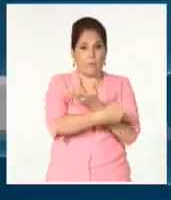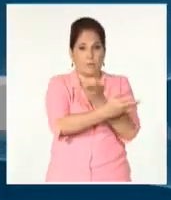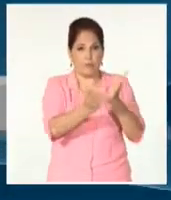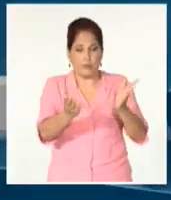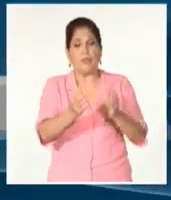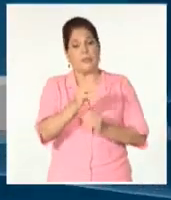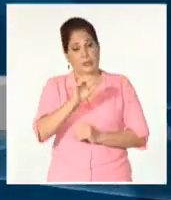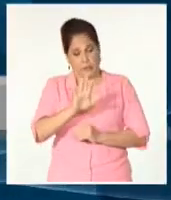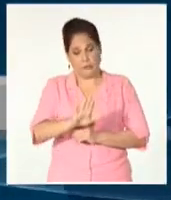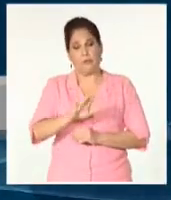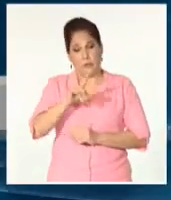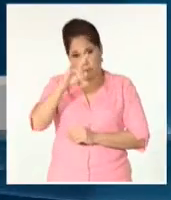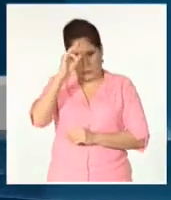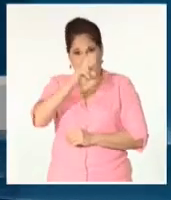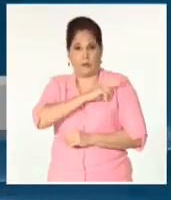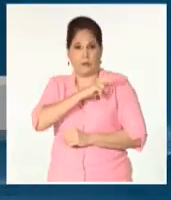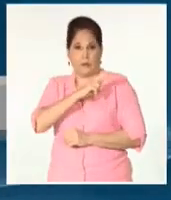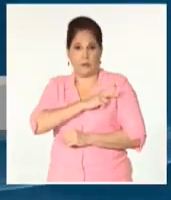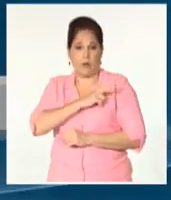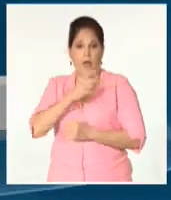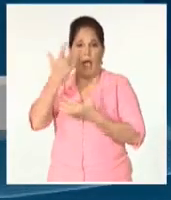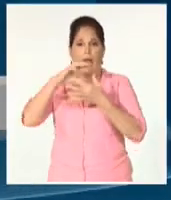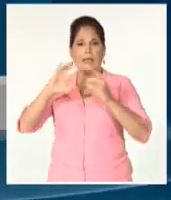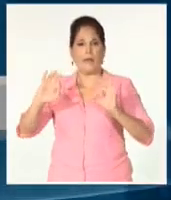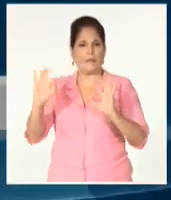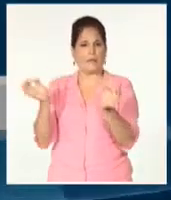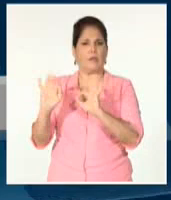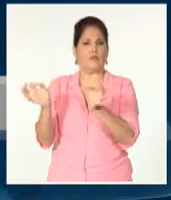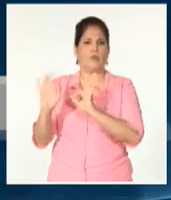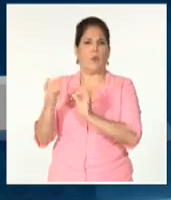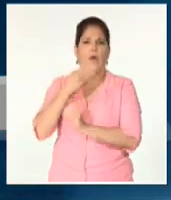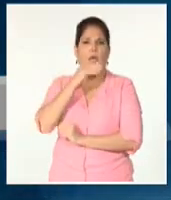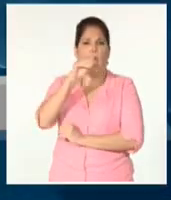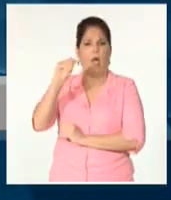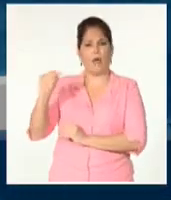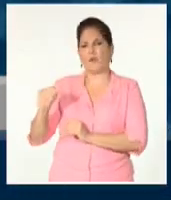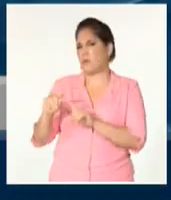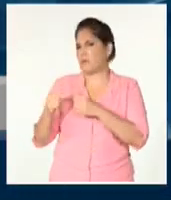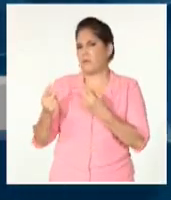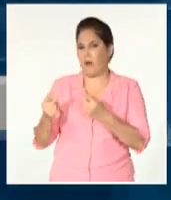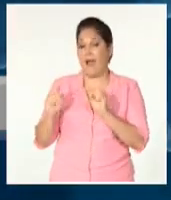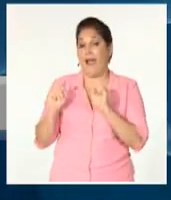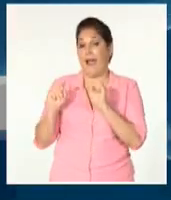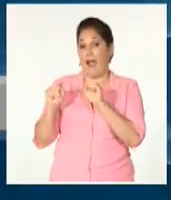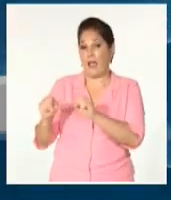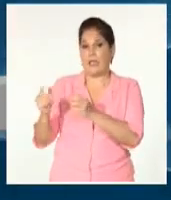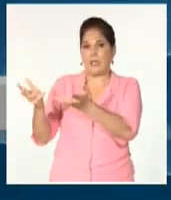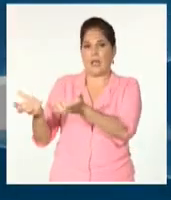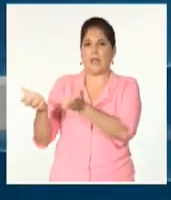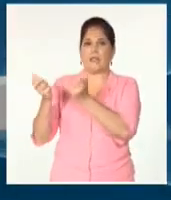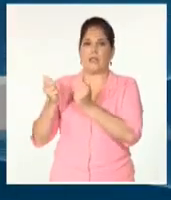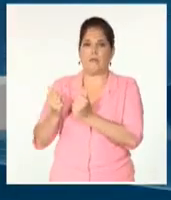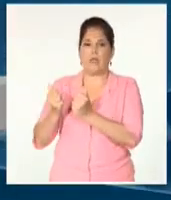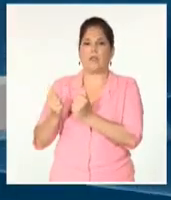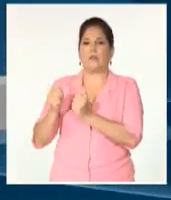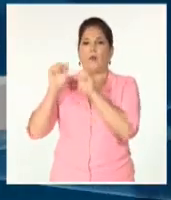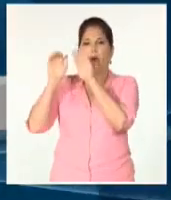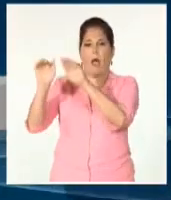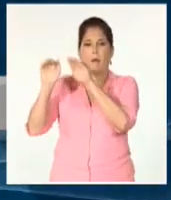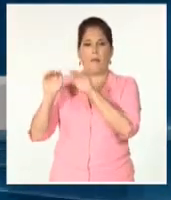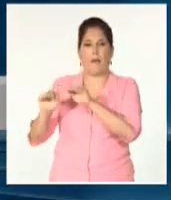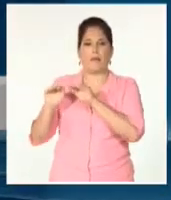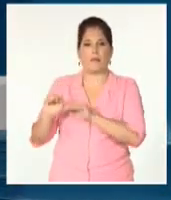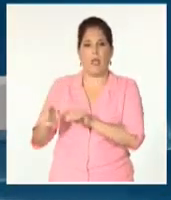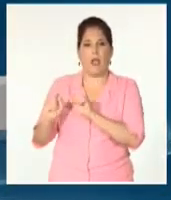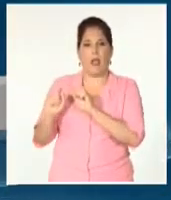Artemisa no se ha logrado completar la distribución del azúcar, a partir de que se está recibiendo su completamiento en almacenes mayoristas,